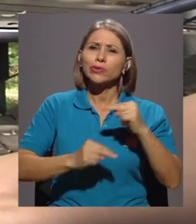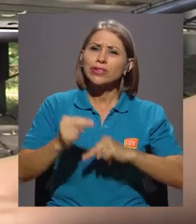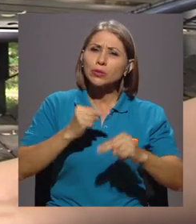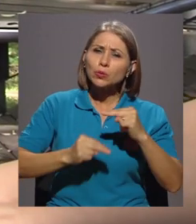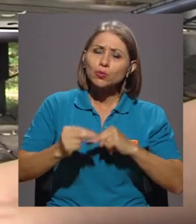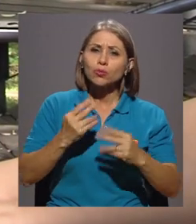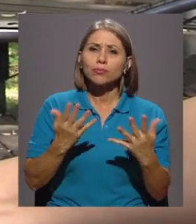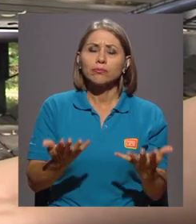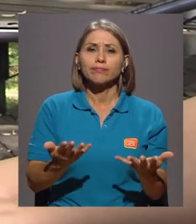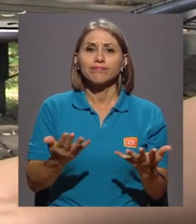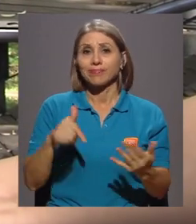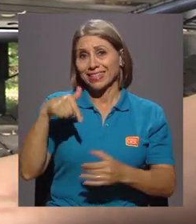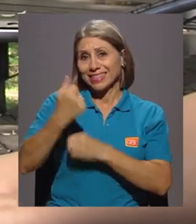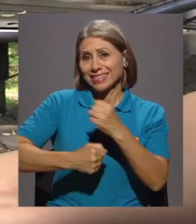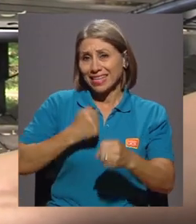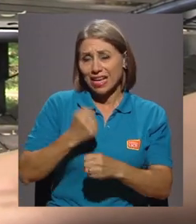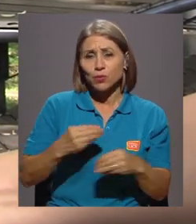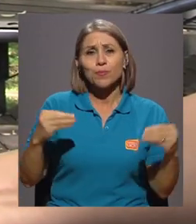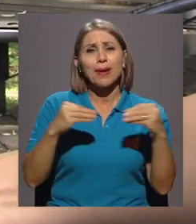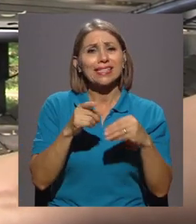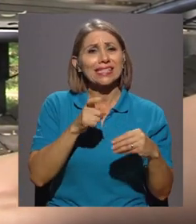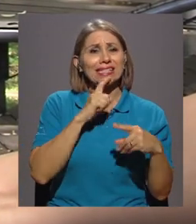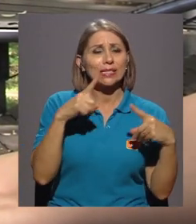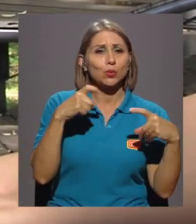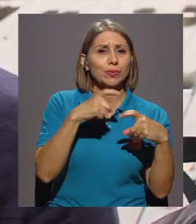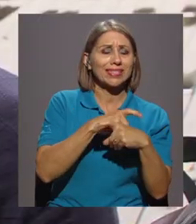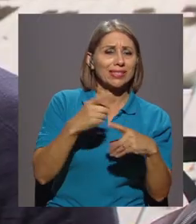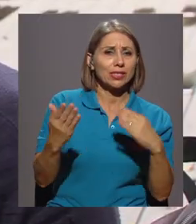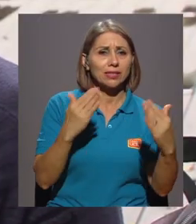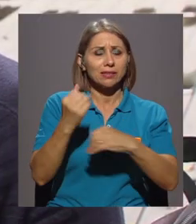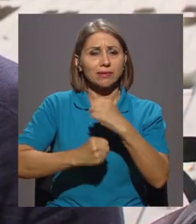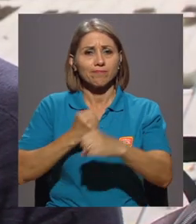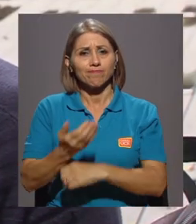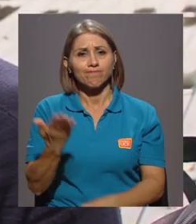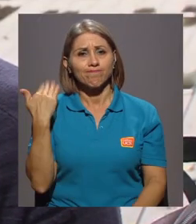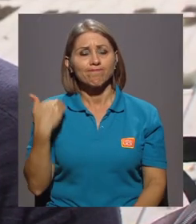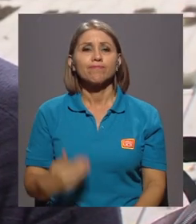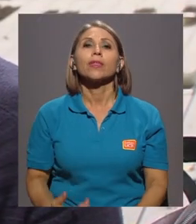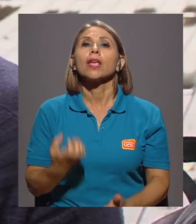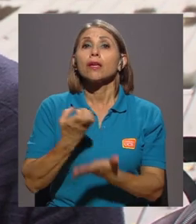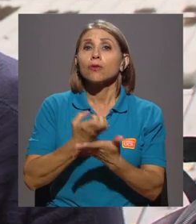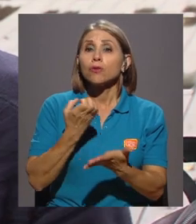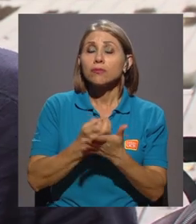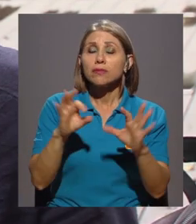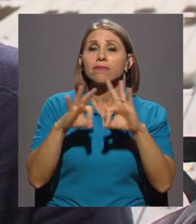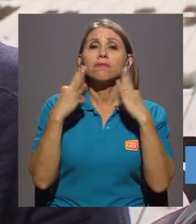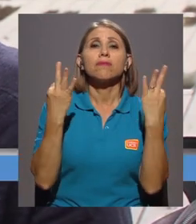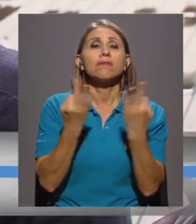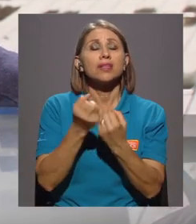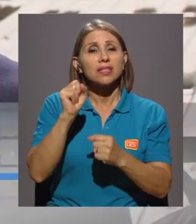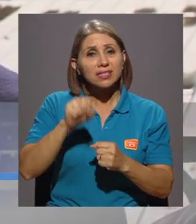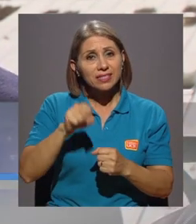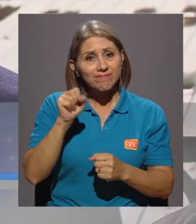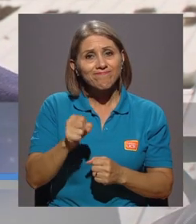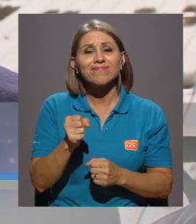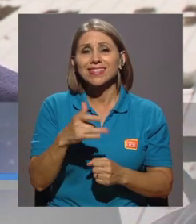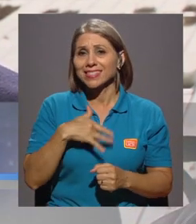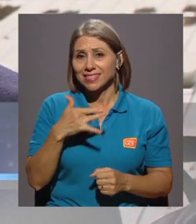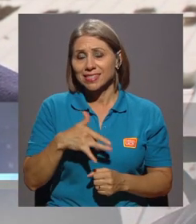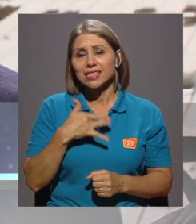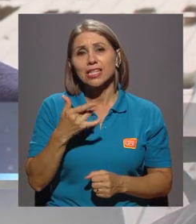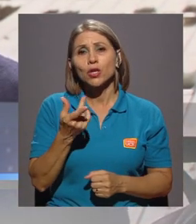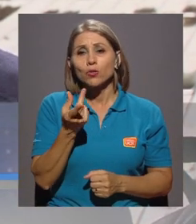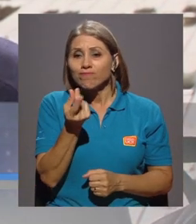negocios, este año está un poco más complicado que el año pasado. En la parte de economía familiar sí se ha sentido la reducción del ingreso,